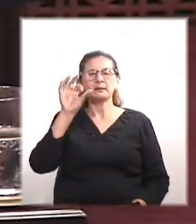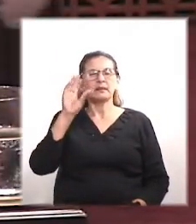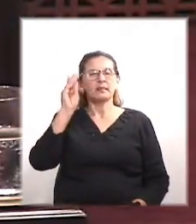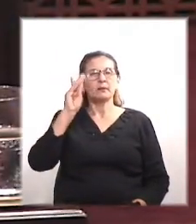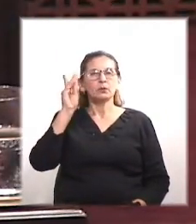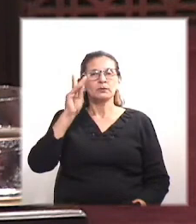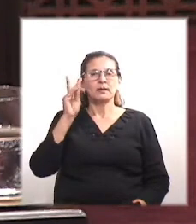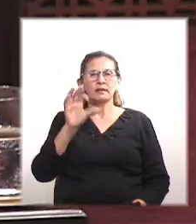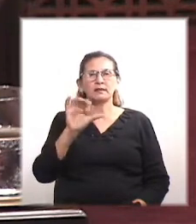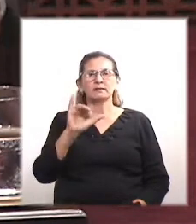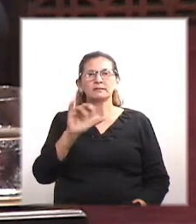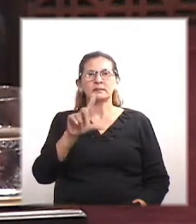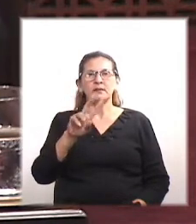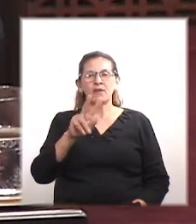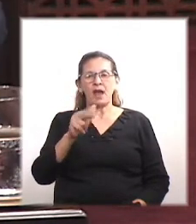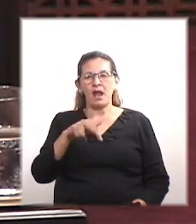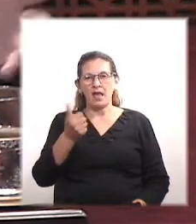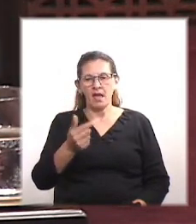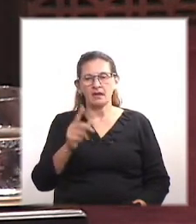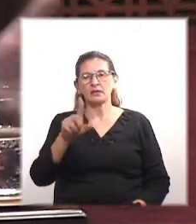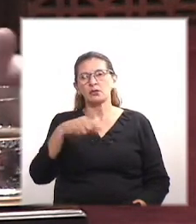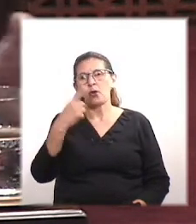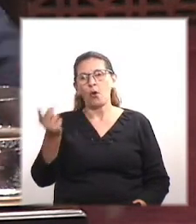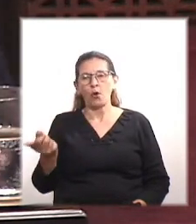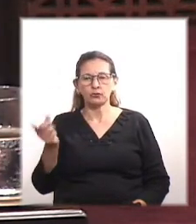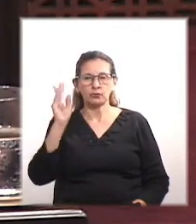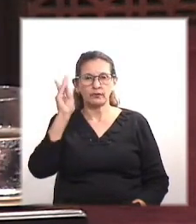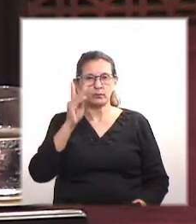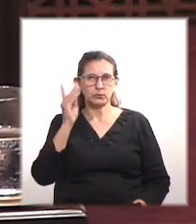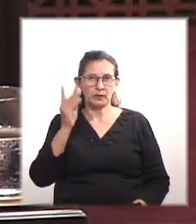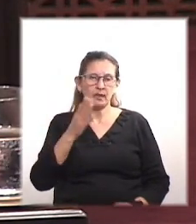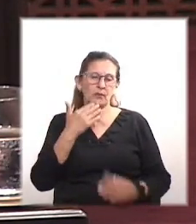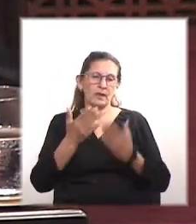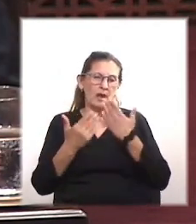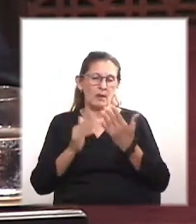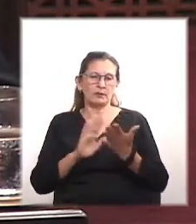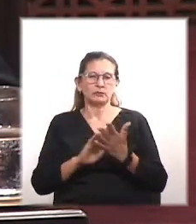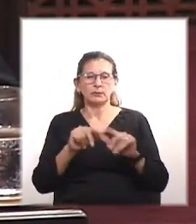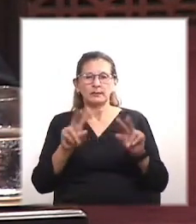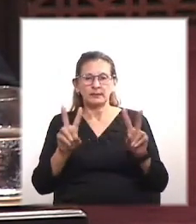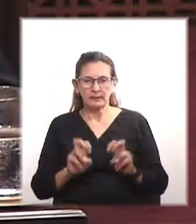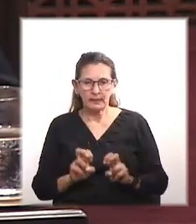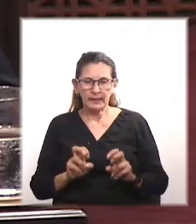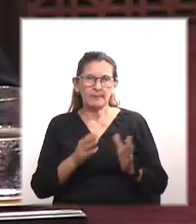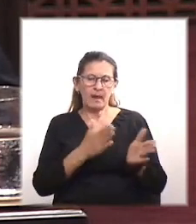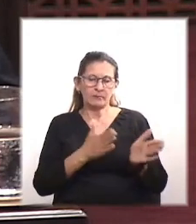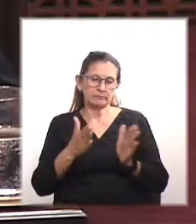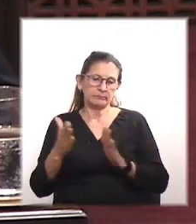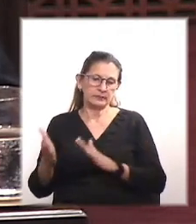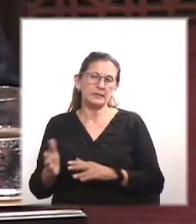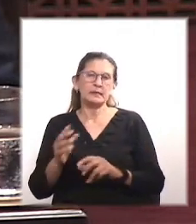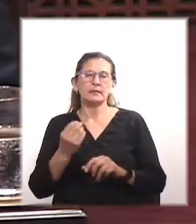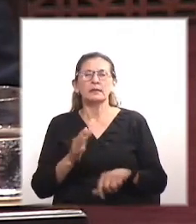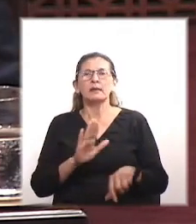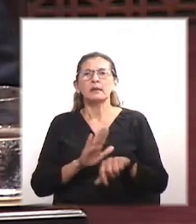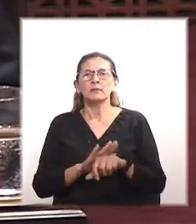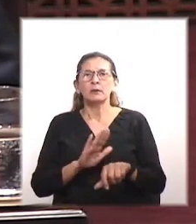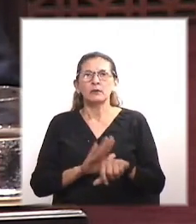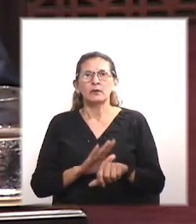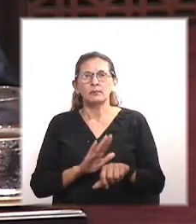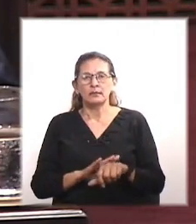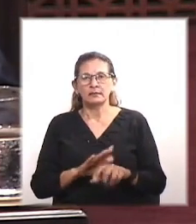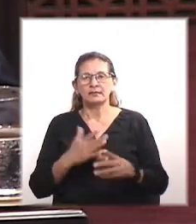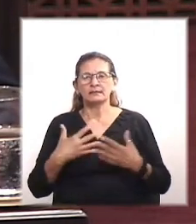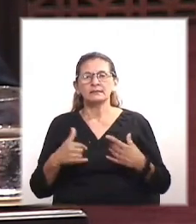igual que otros legisladores, ediles y demás que ponen el tema en discusión sobre Capete. Y bueno, en momentos de